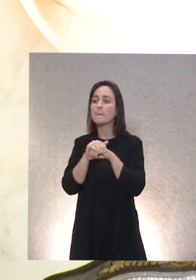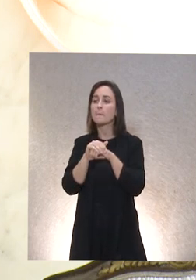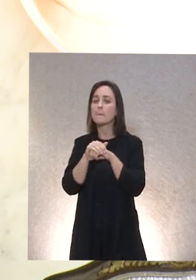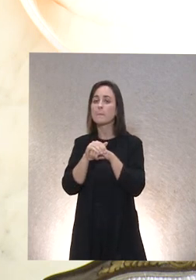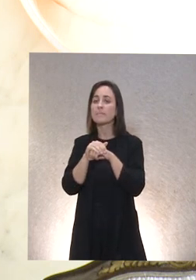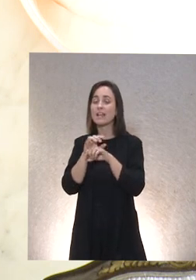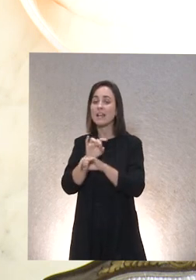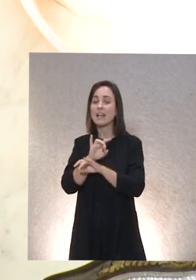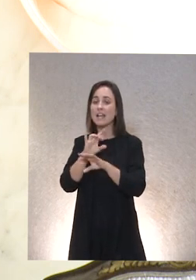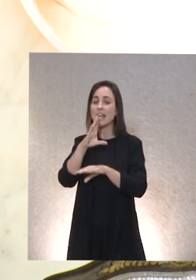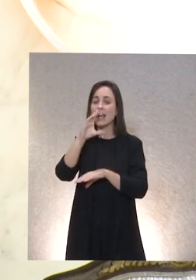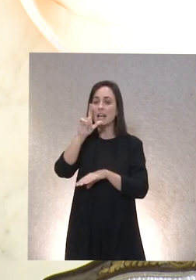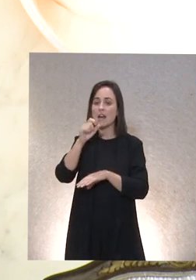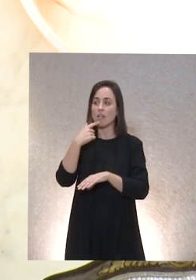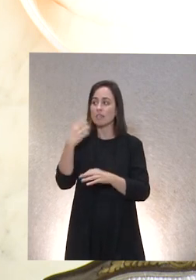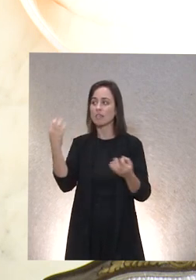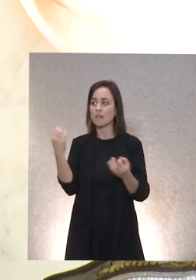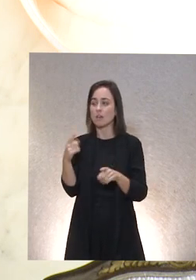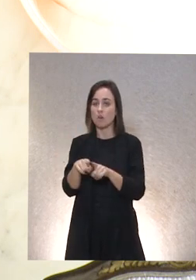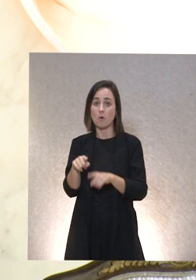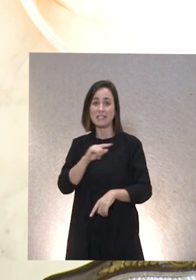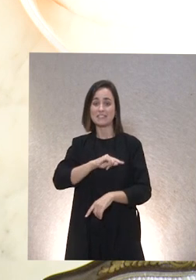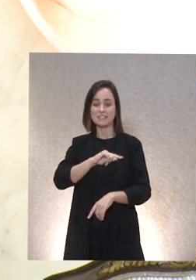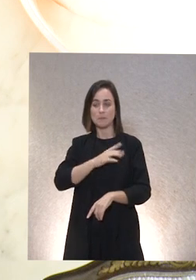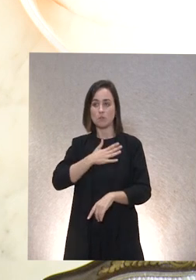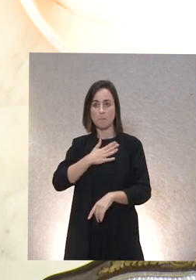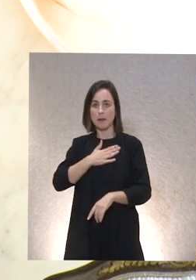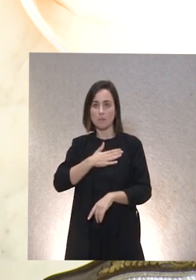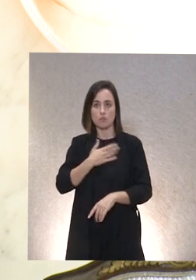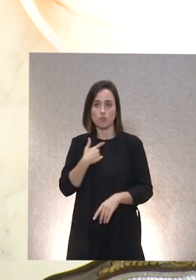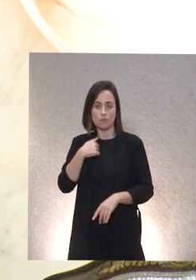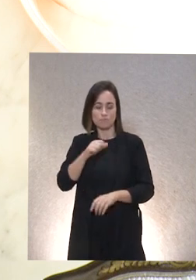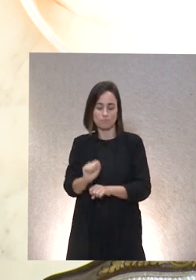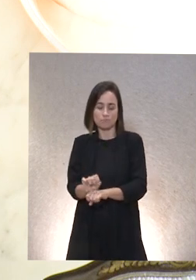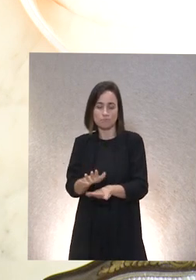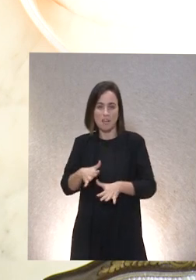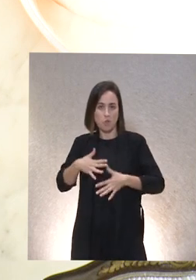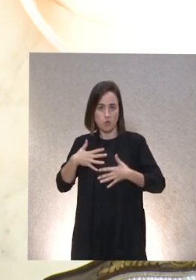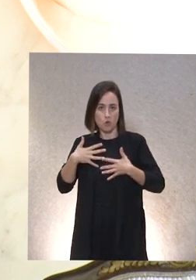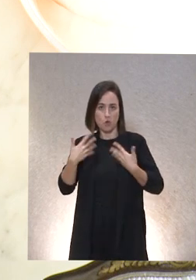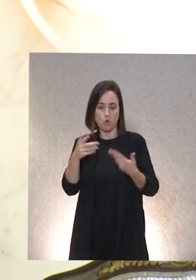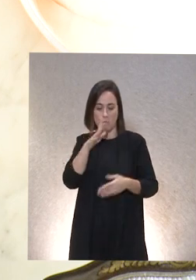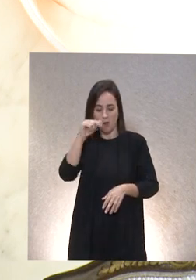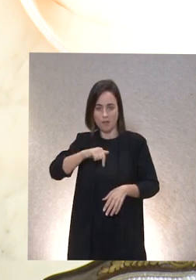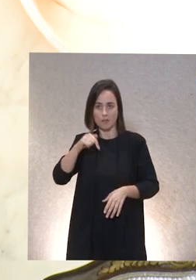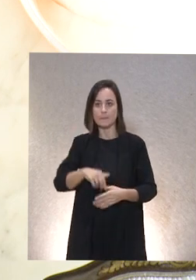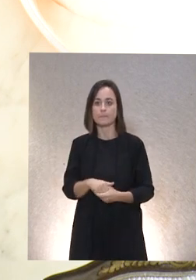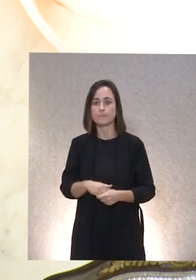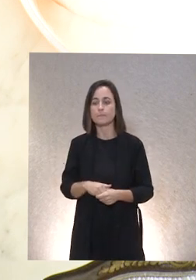quede constancia de cuál es el sentimiento que para mí me promueve el estar aquí sé que el